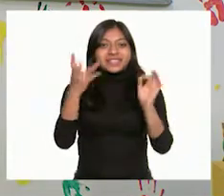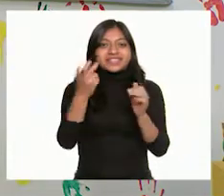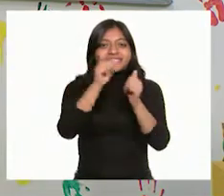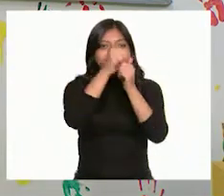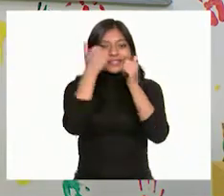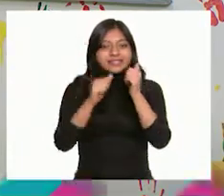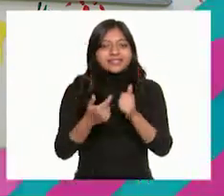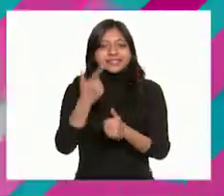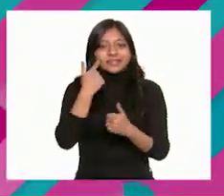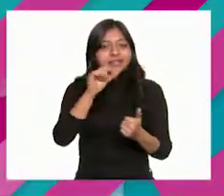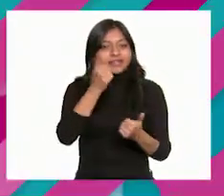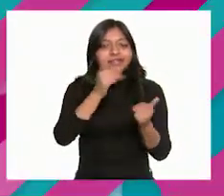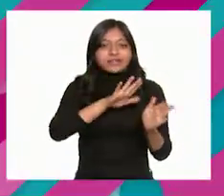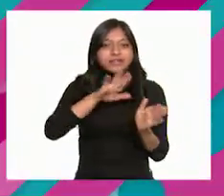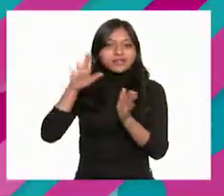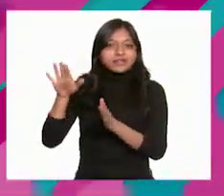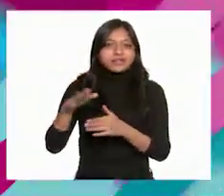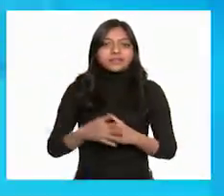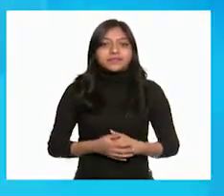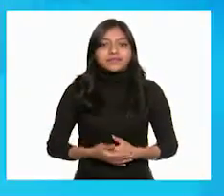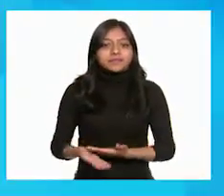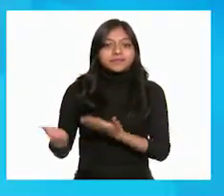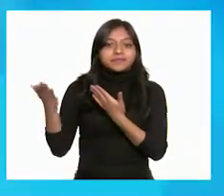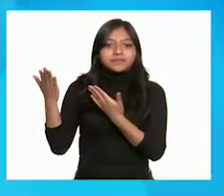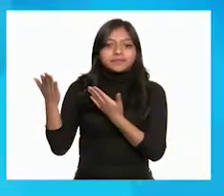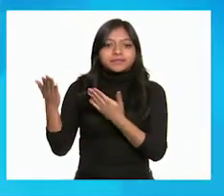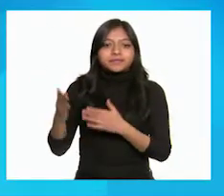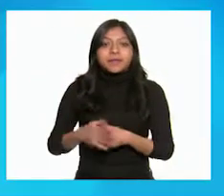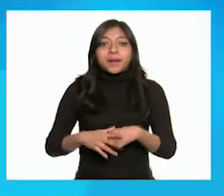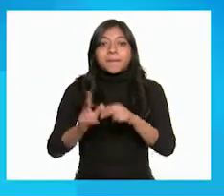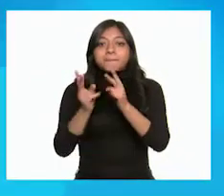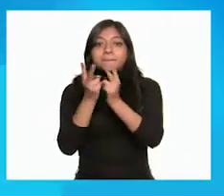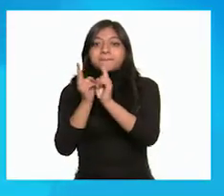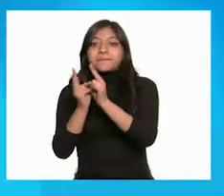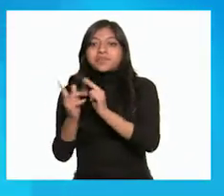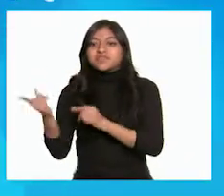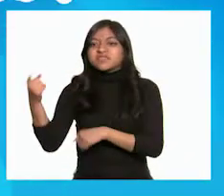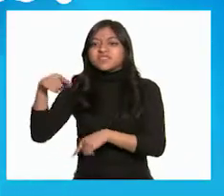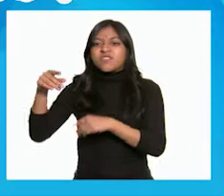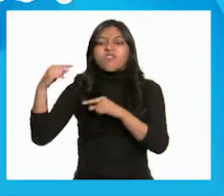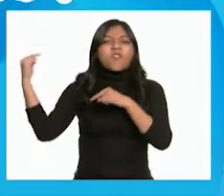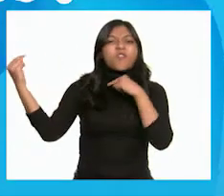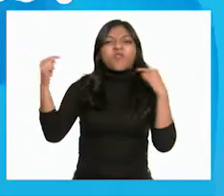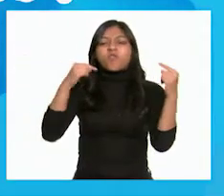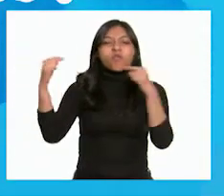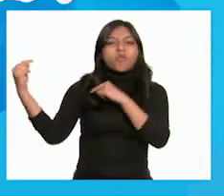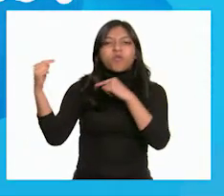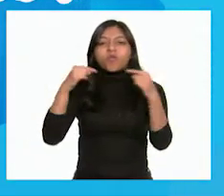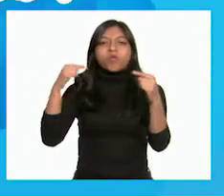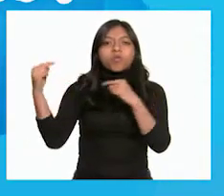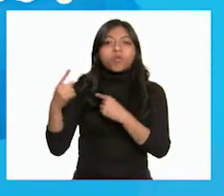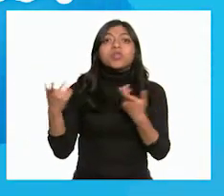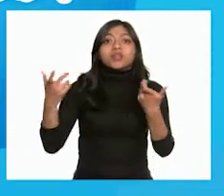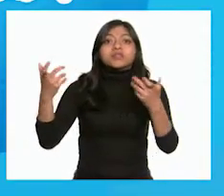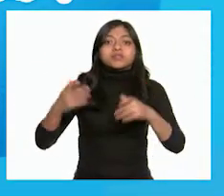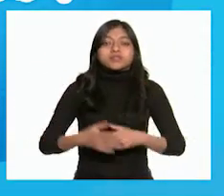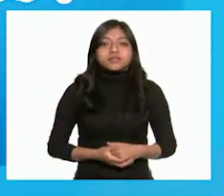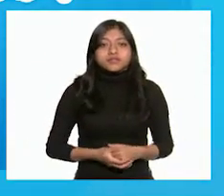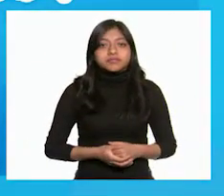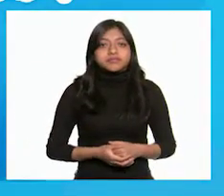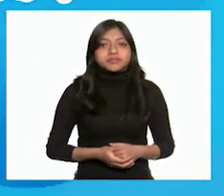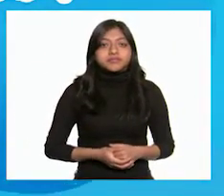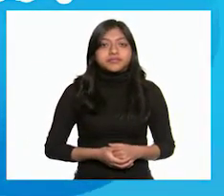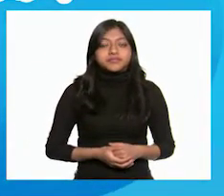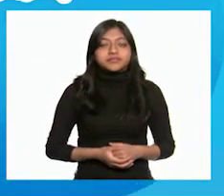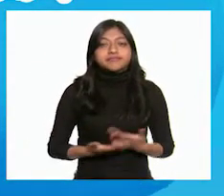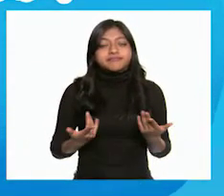Vayamos a la siguiente imagen. ¿Qué se puede hacer en el caso de los vecinos discutiendo? ¡Ay! ¡Ay! Pues yo creo